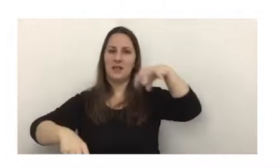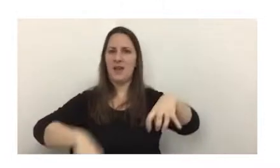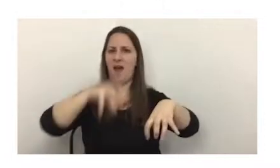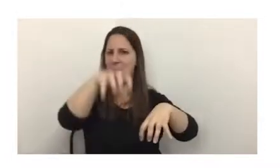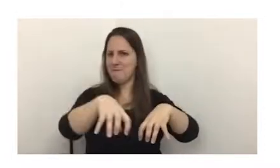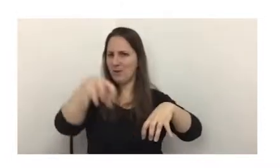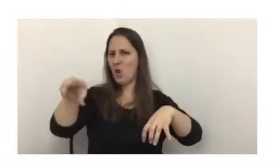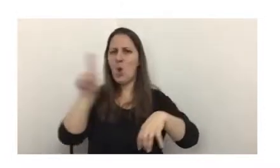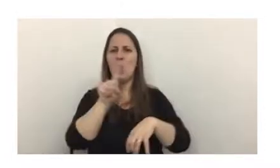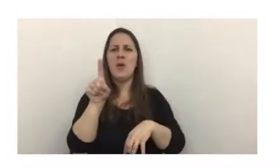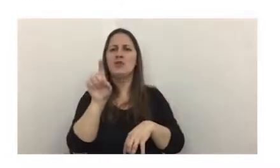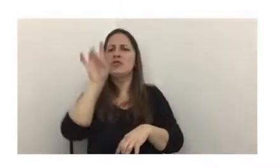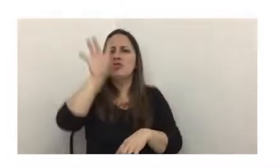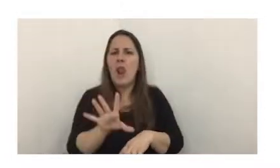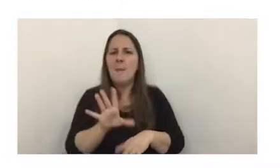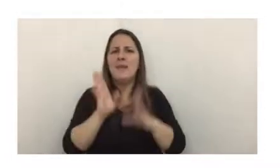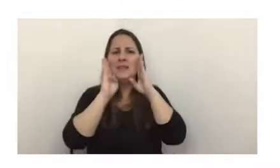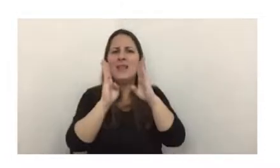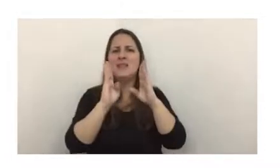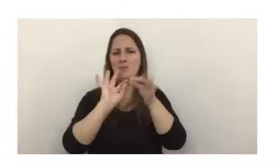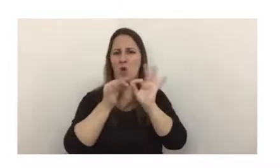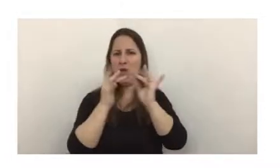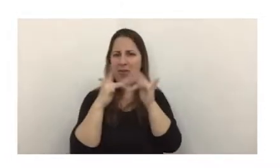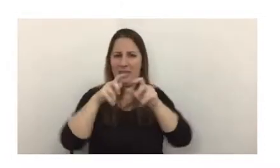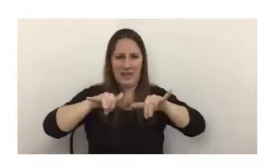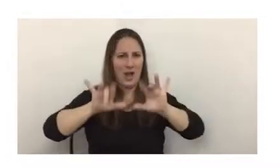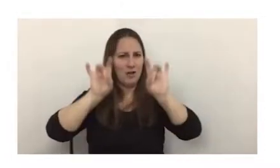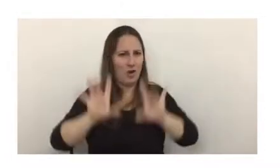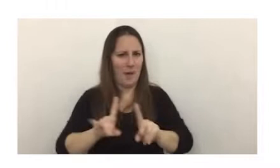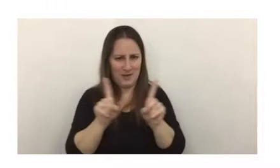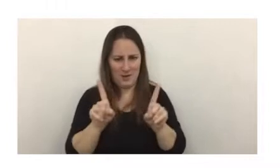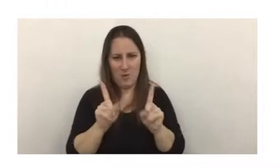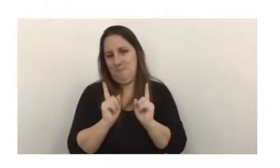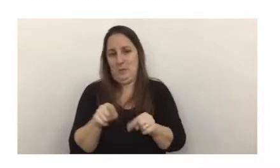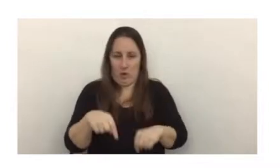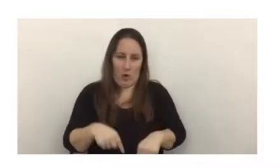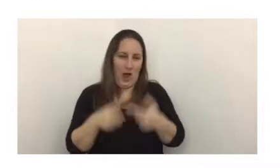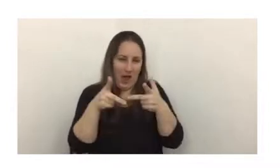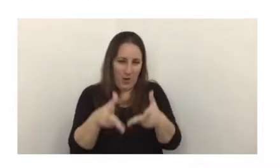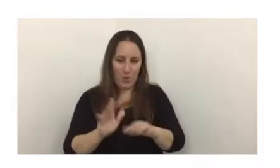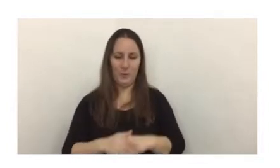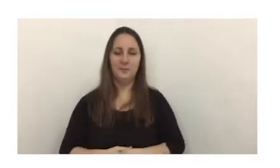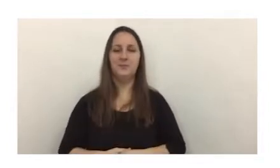estrictamente en el ámbito de las criptomonedas, que es donde ahora me estoy refiriendo.